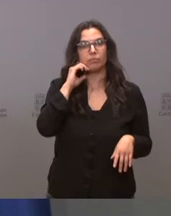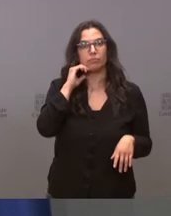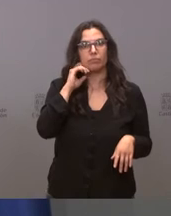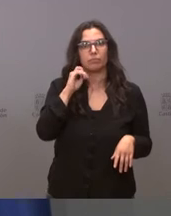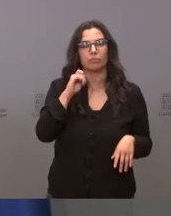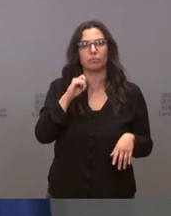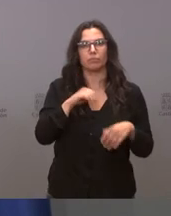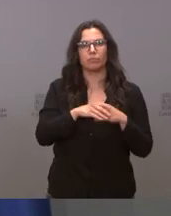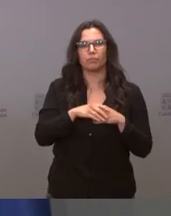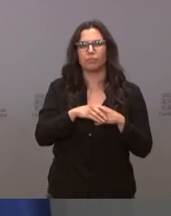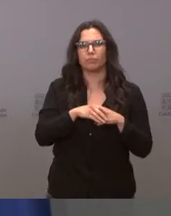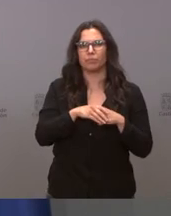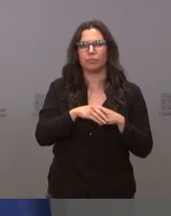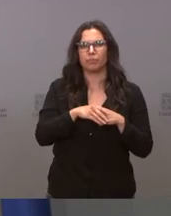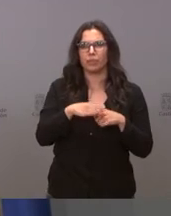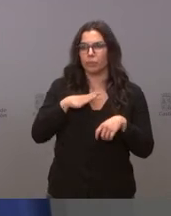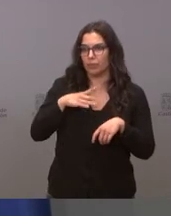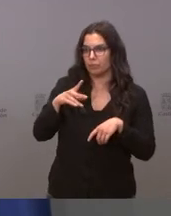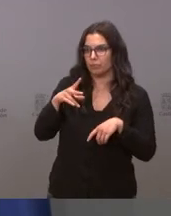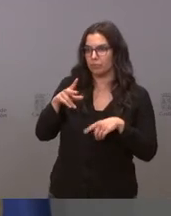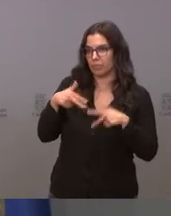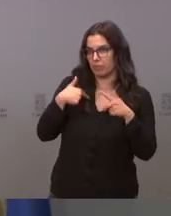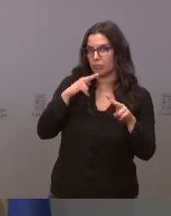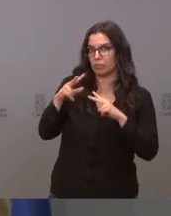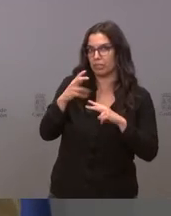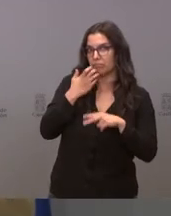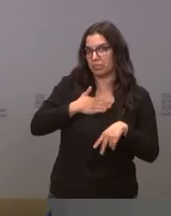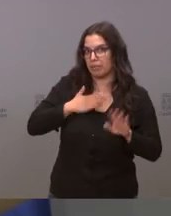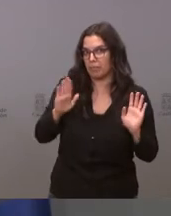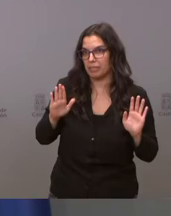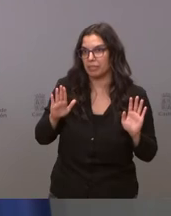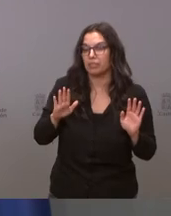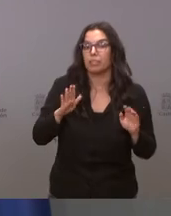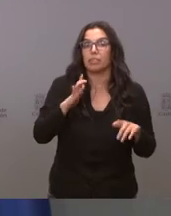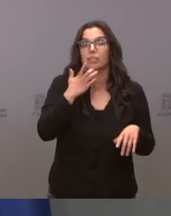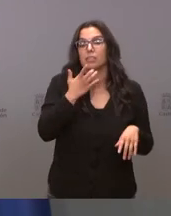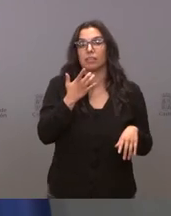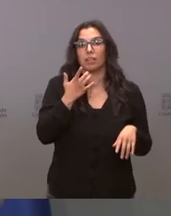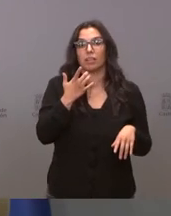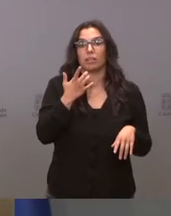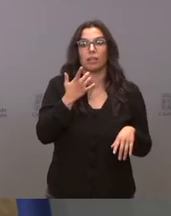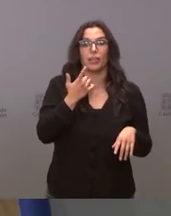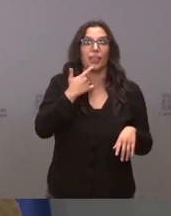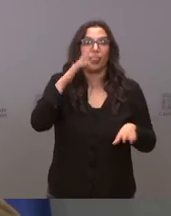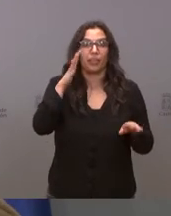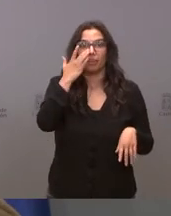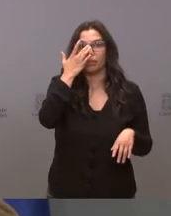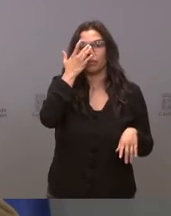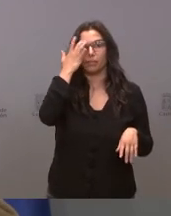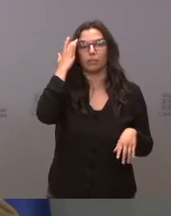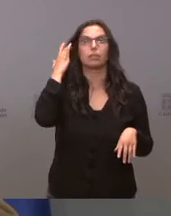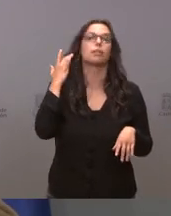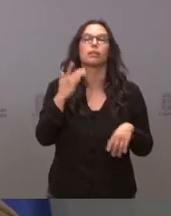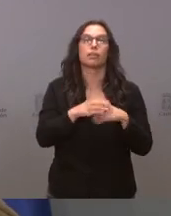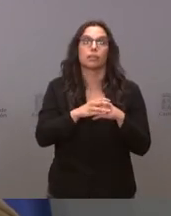dejan ustedes me deja contestar yo la contesto si es tan amable si uno dice que nos están dando más